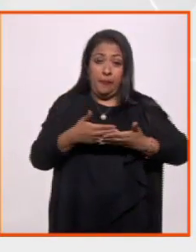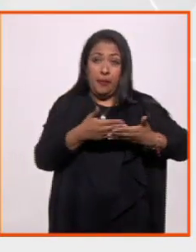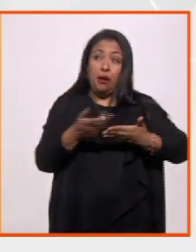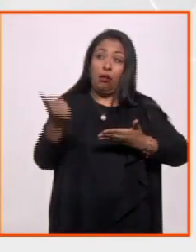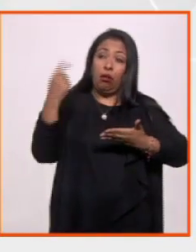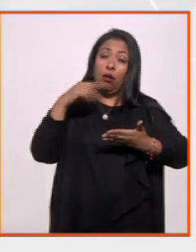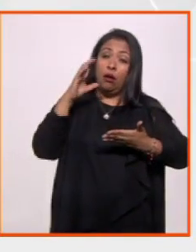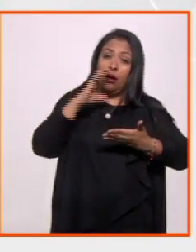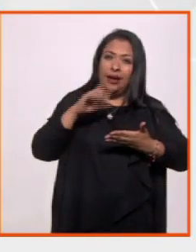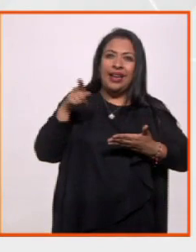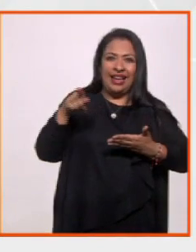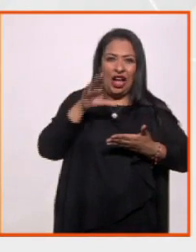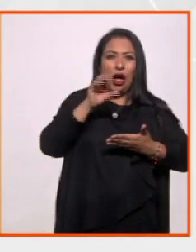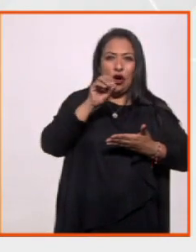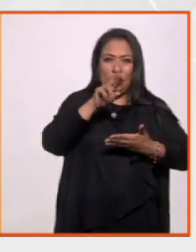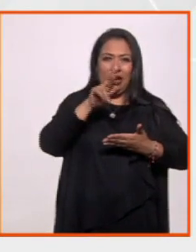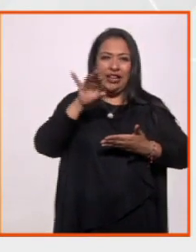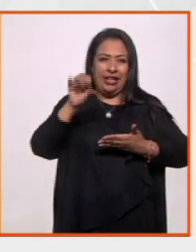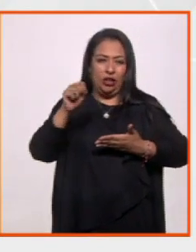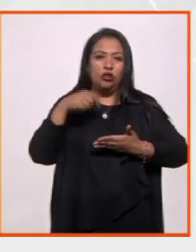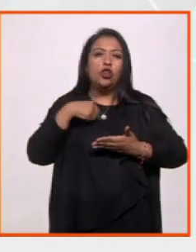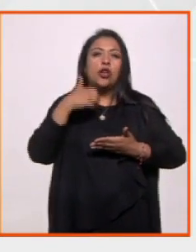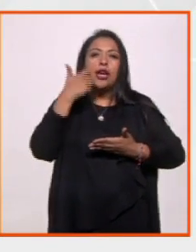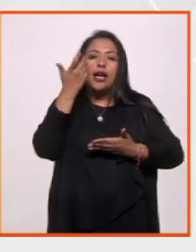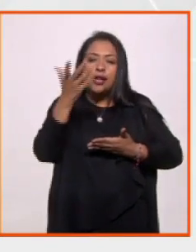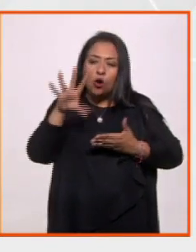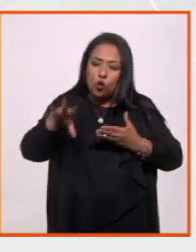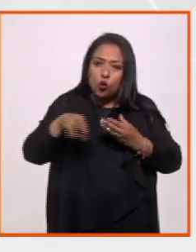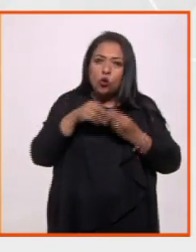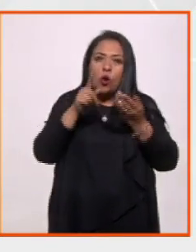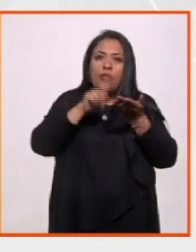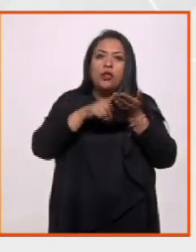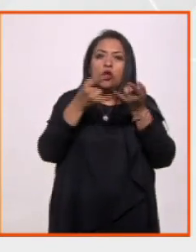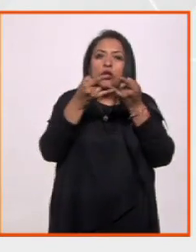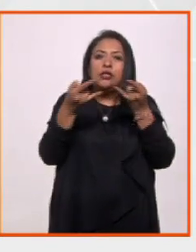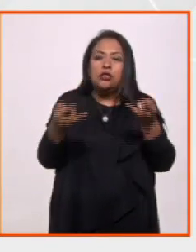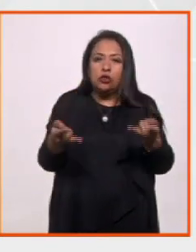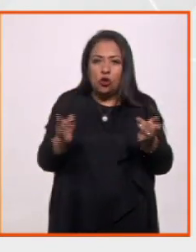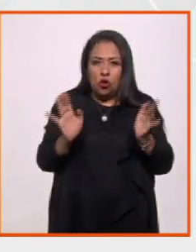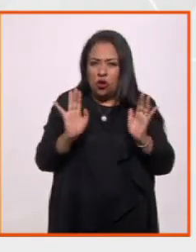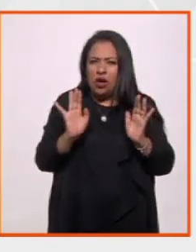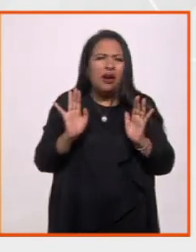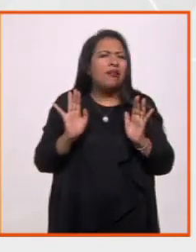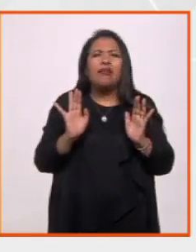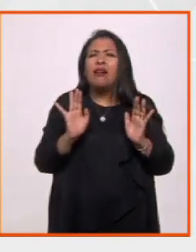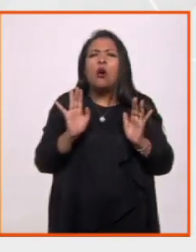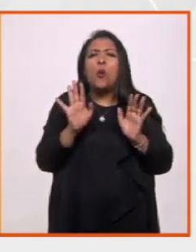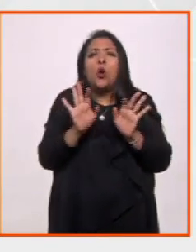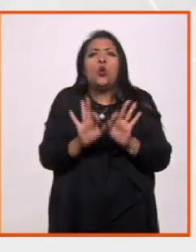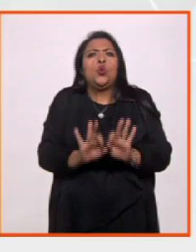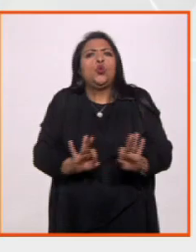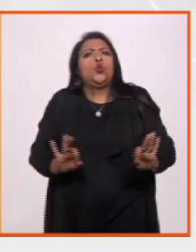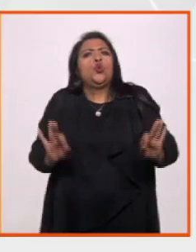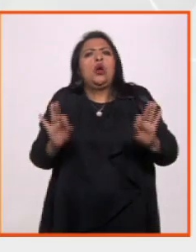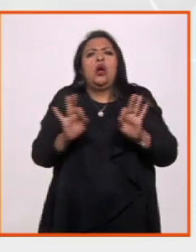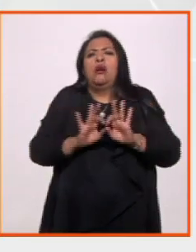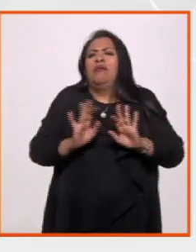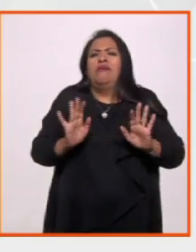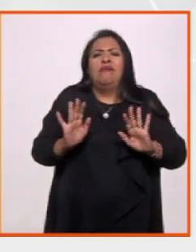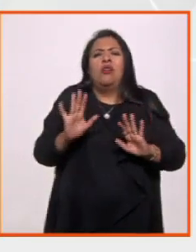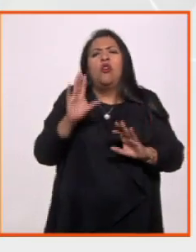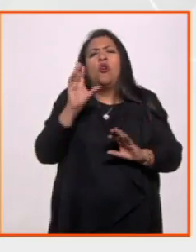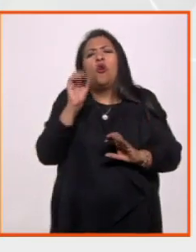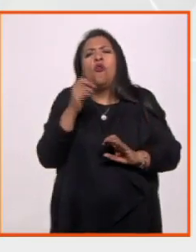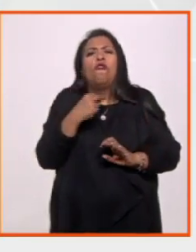justamente, lo que quise hacer fue que fueran parte de la historia sin darles la importancia o